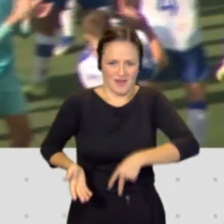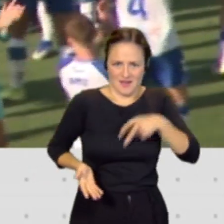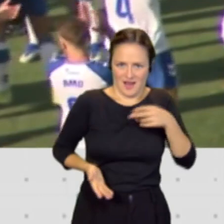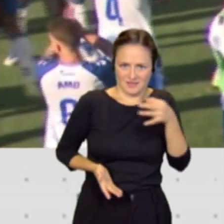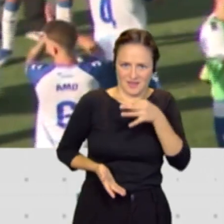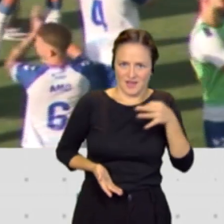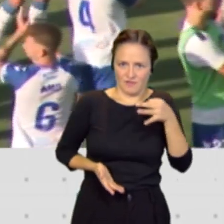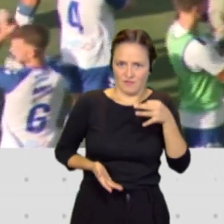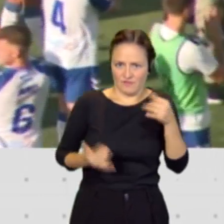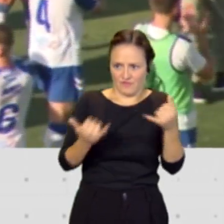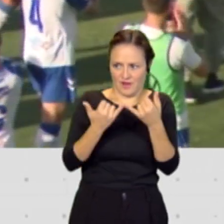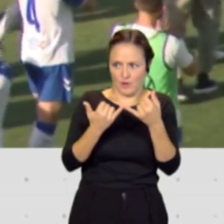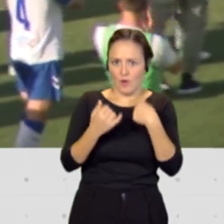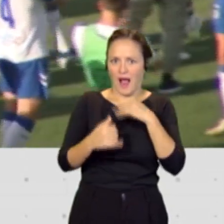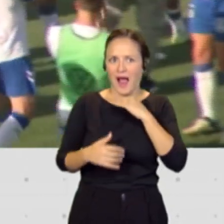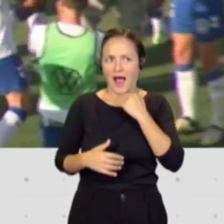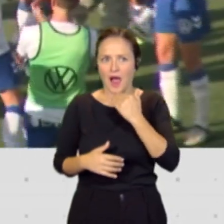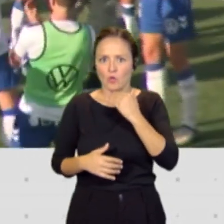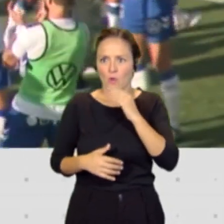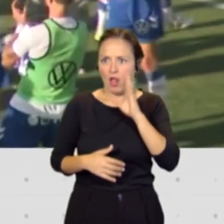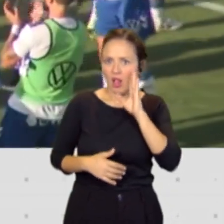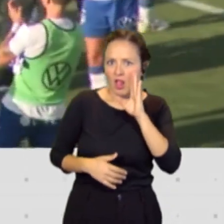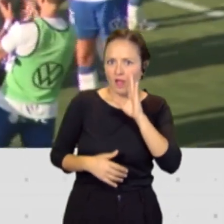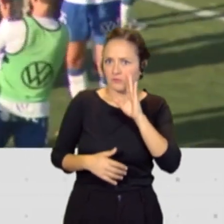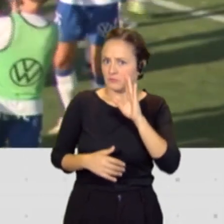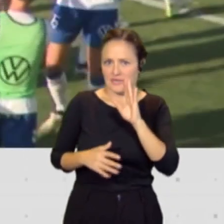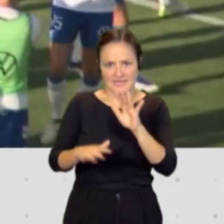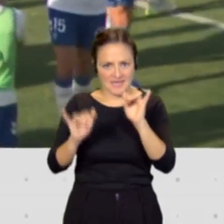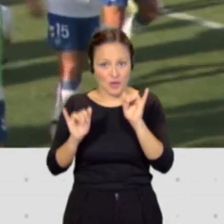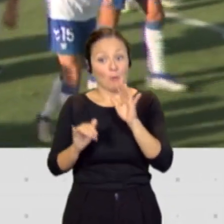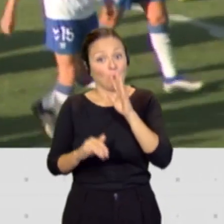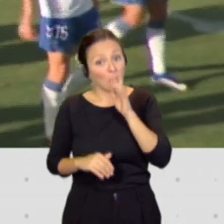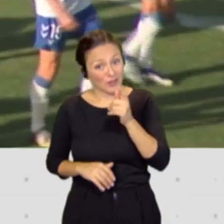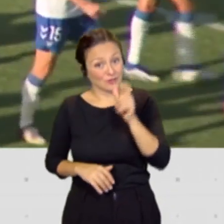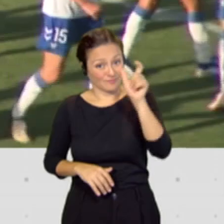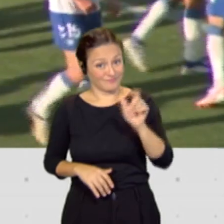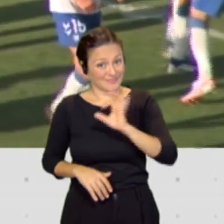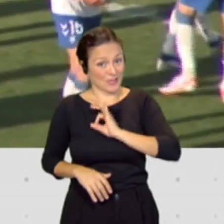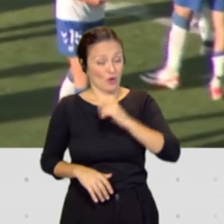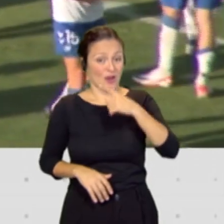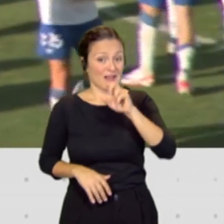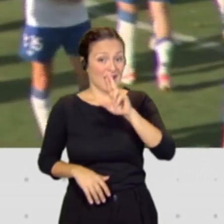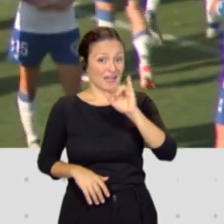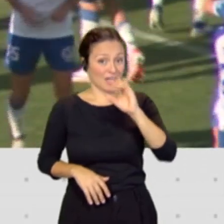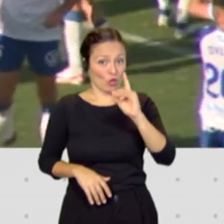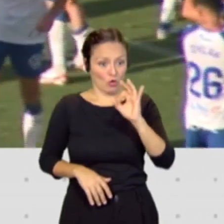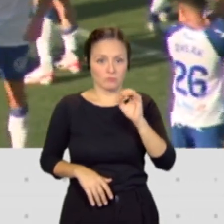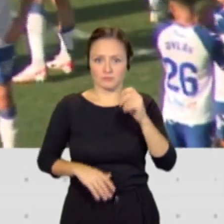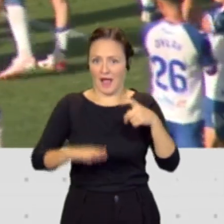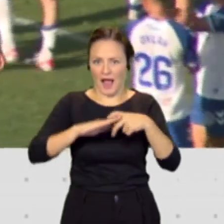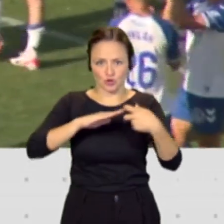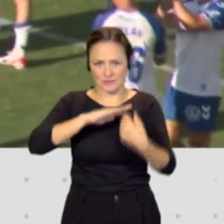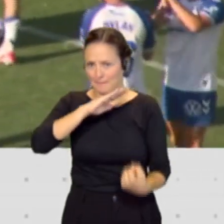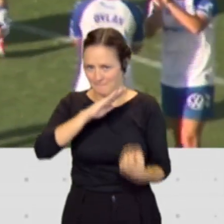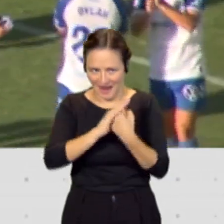no tiene ninguna mácula, ninguna mancha y por eso el señor Garrido que es uno de los accionistas, el máximo